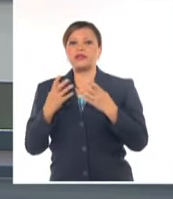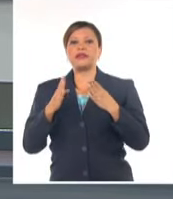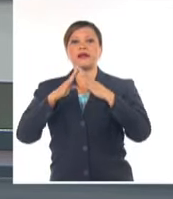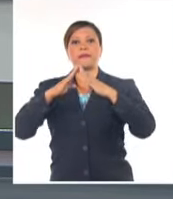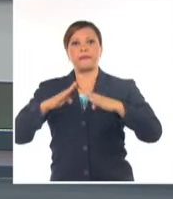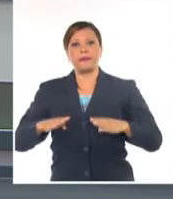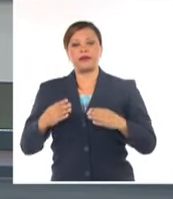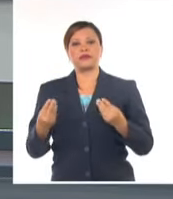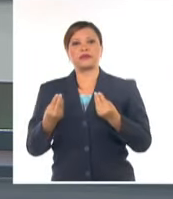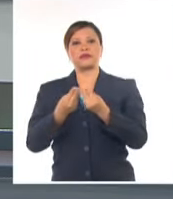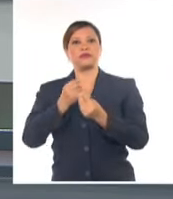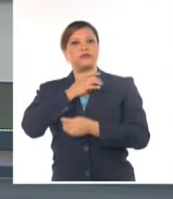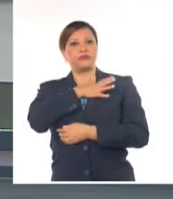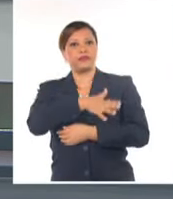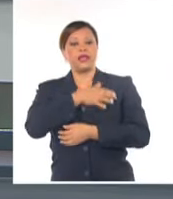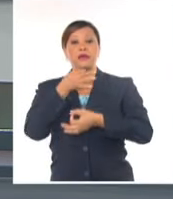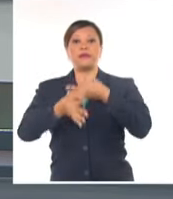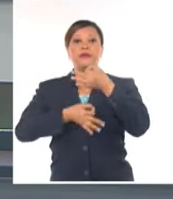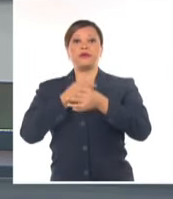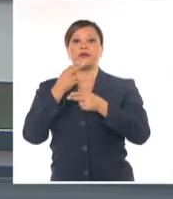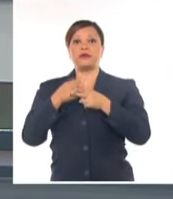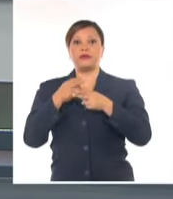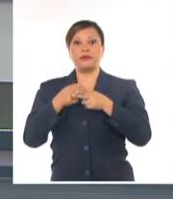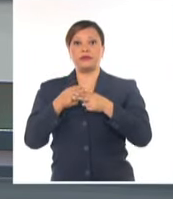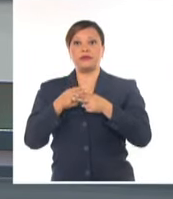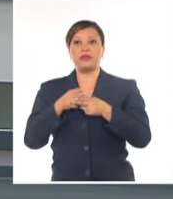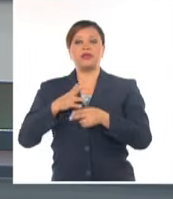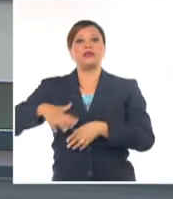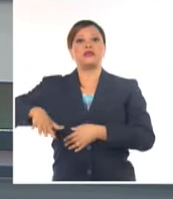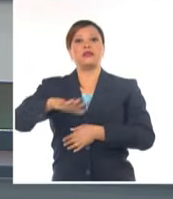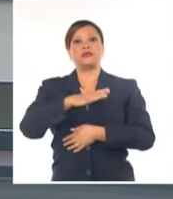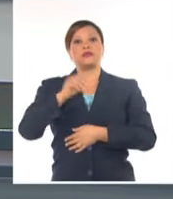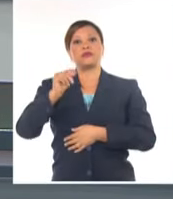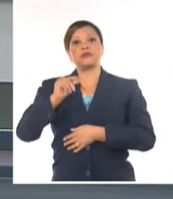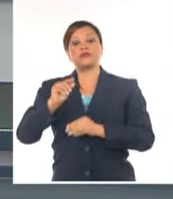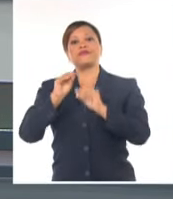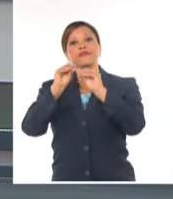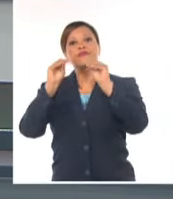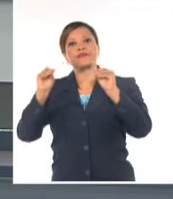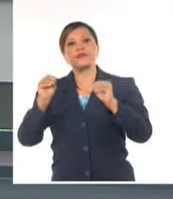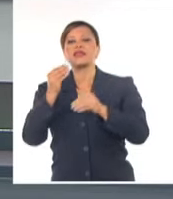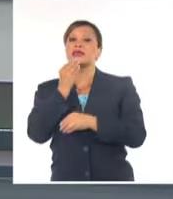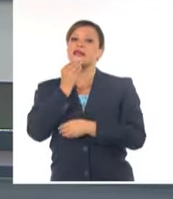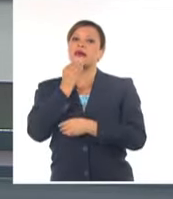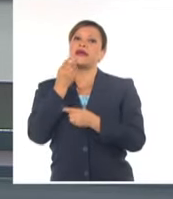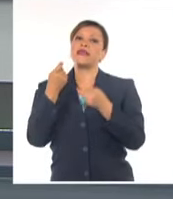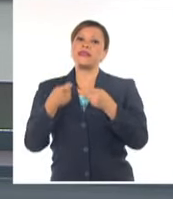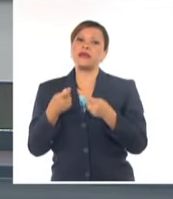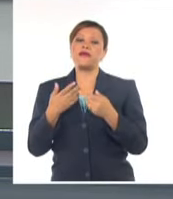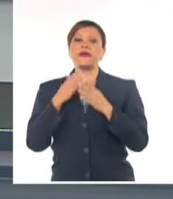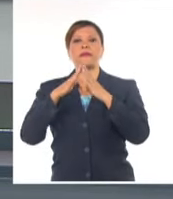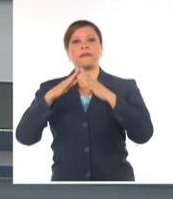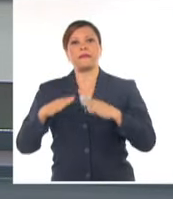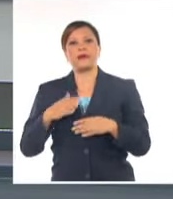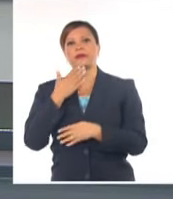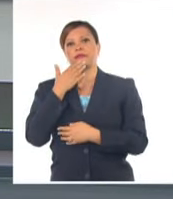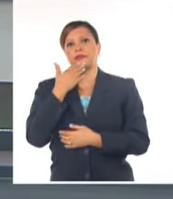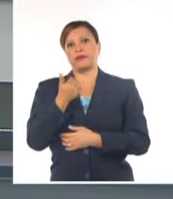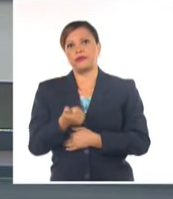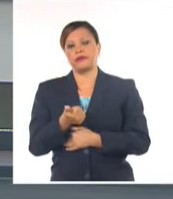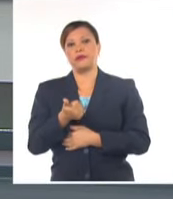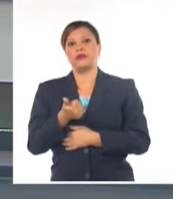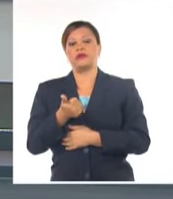asimismo dijo que en nombre de la de la humanidad hacemos un llamamiento a israel para que nos siga adelante y en cambio